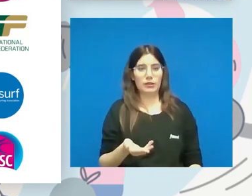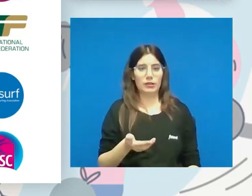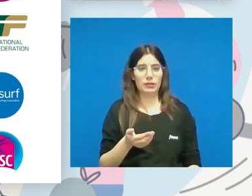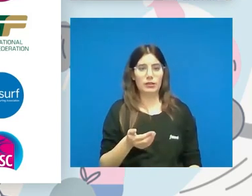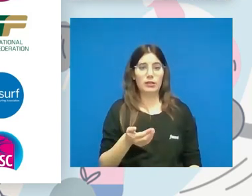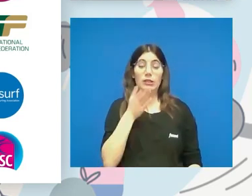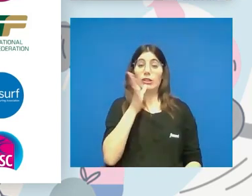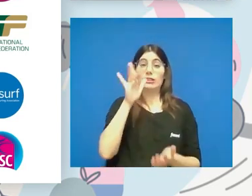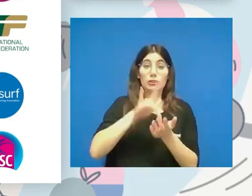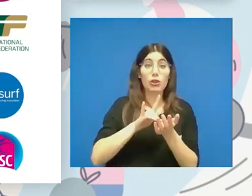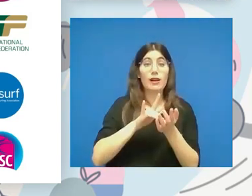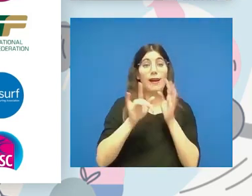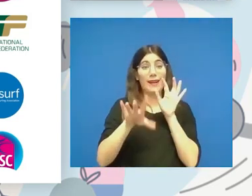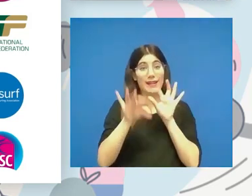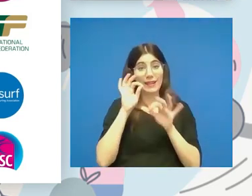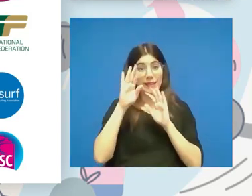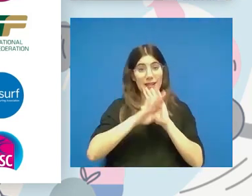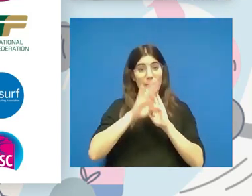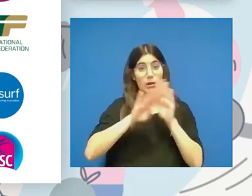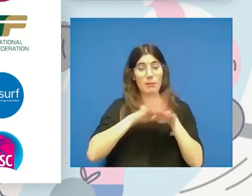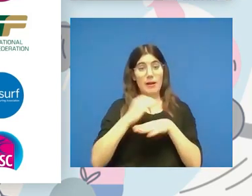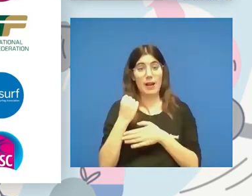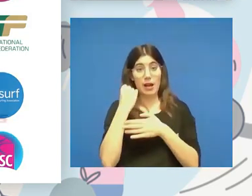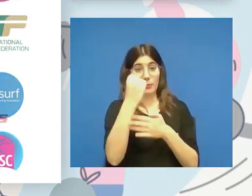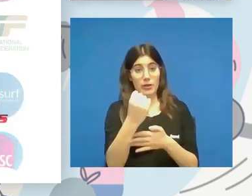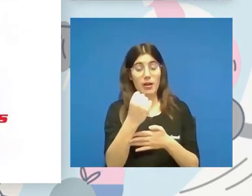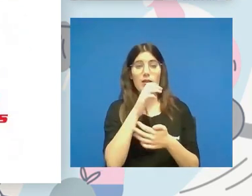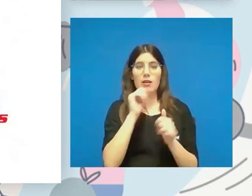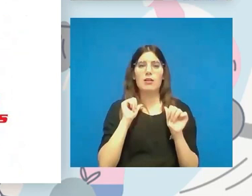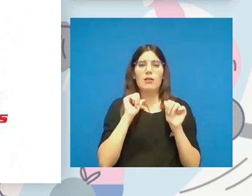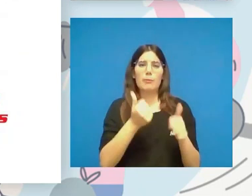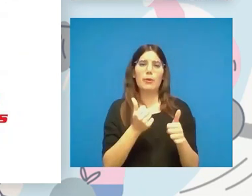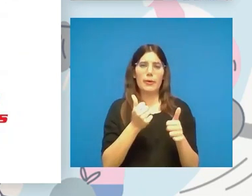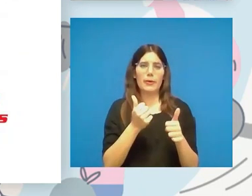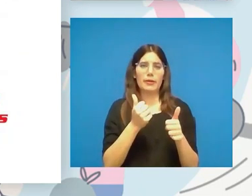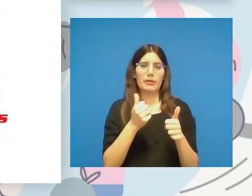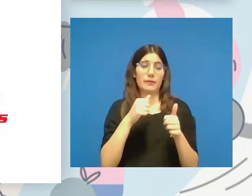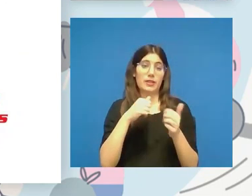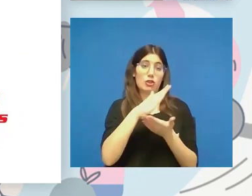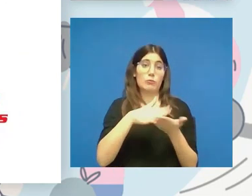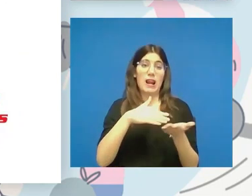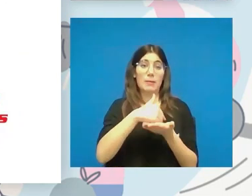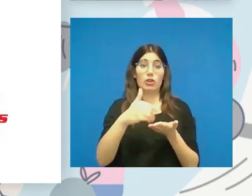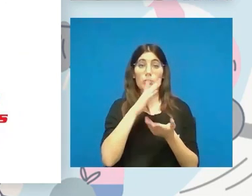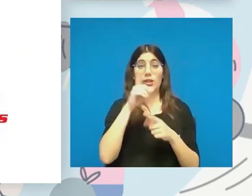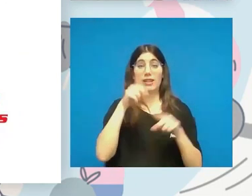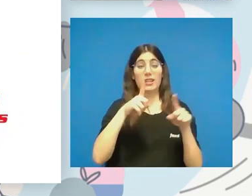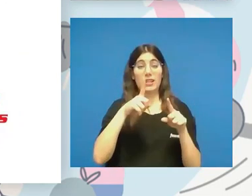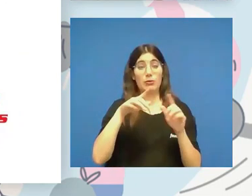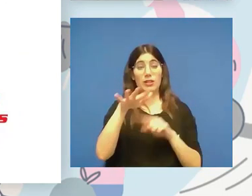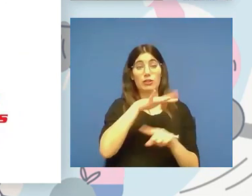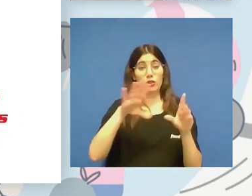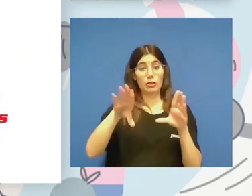la hora de elegir el programa, qué deportes apoyan, etcétera, empezamos a tener esos parámetros que en un entorno inclusivo pues será más fácil de gestionar.